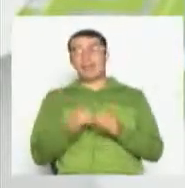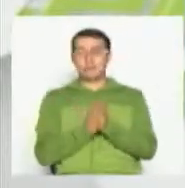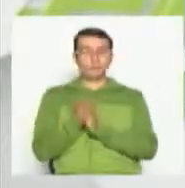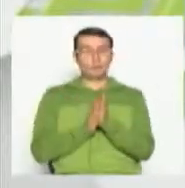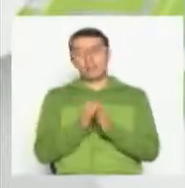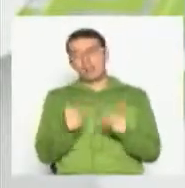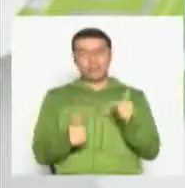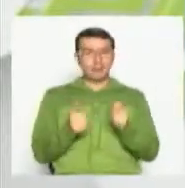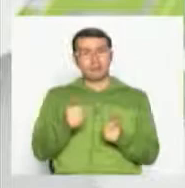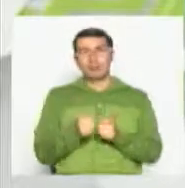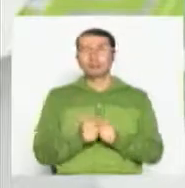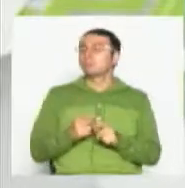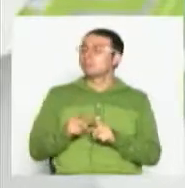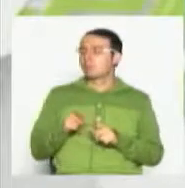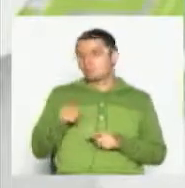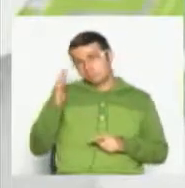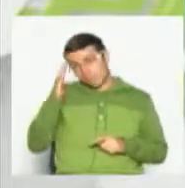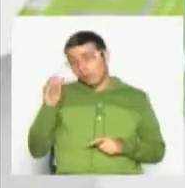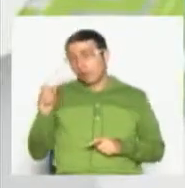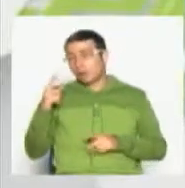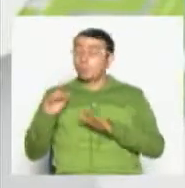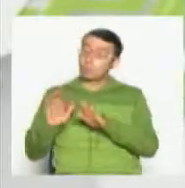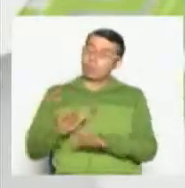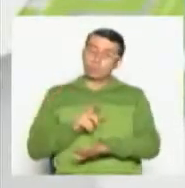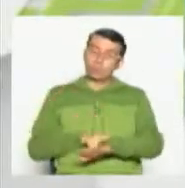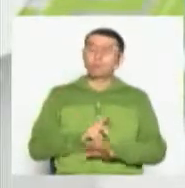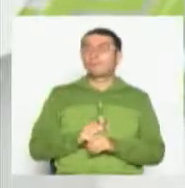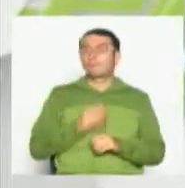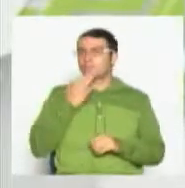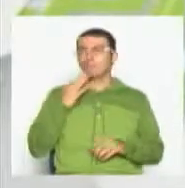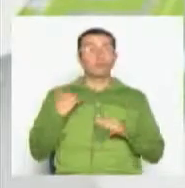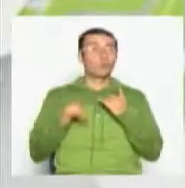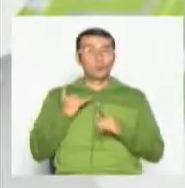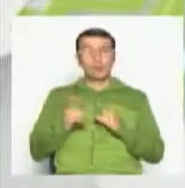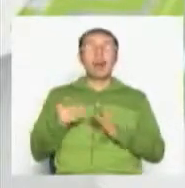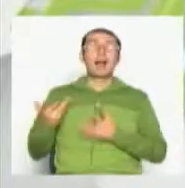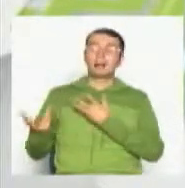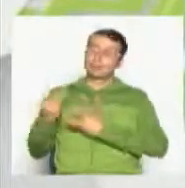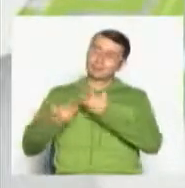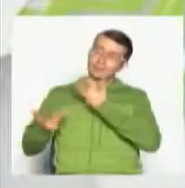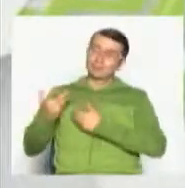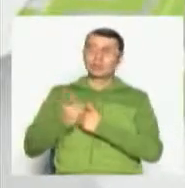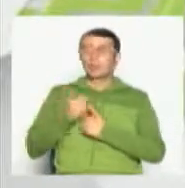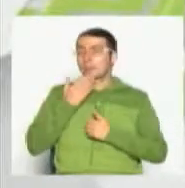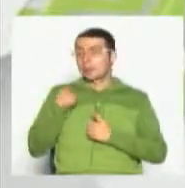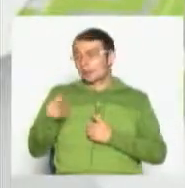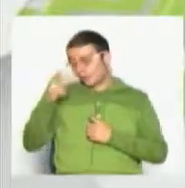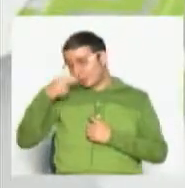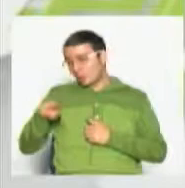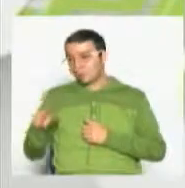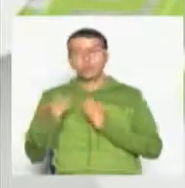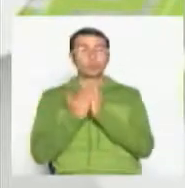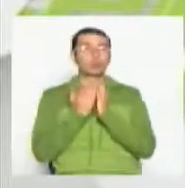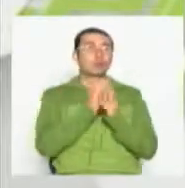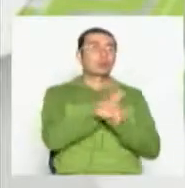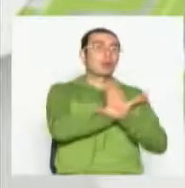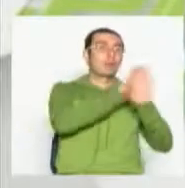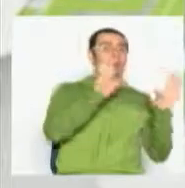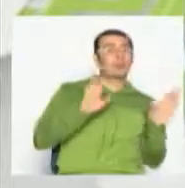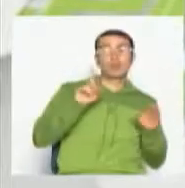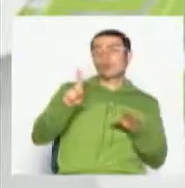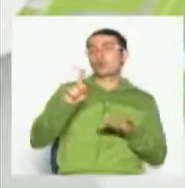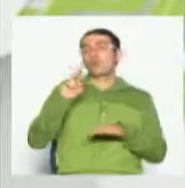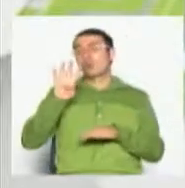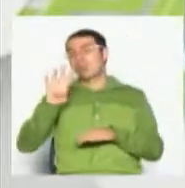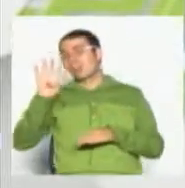sabe que hay un momento para eso. Mire, los efectos didácticos son una incidencia. Mi hijo, pues estudia en la mañana, 1 y 45 sale de su